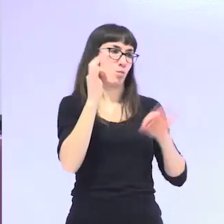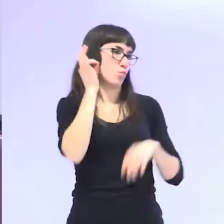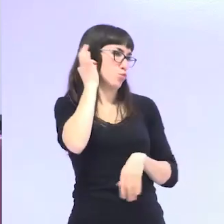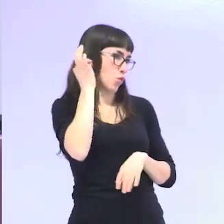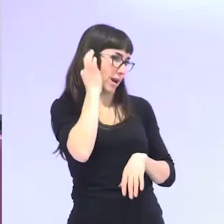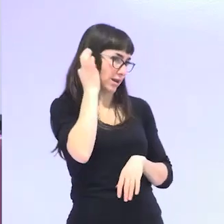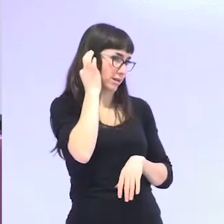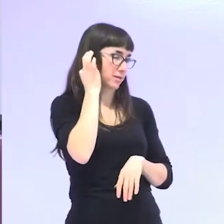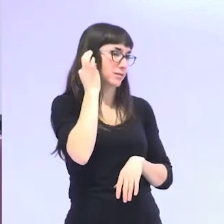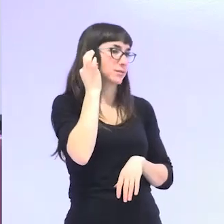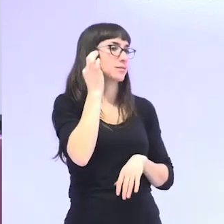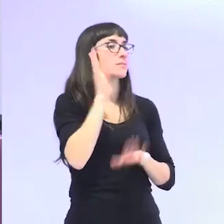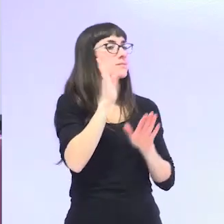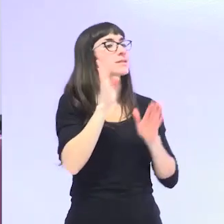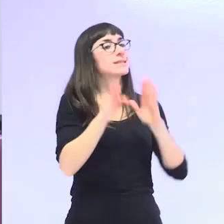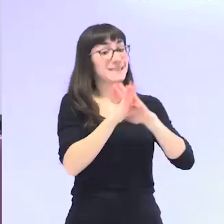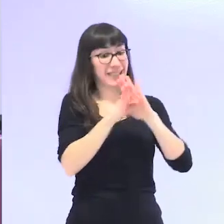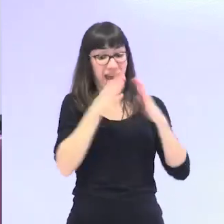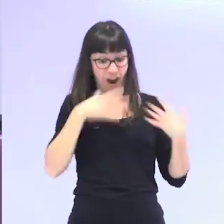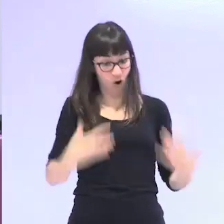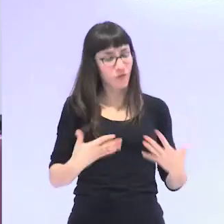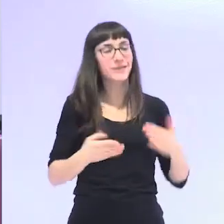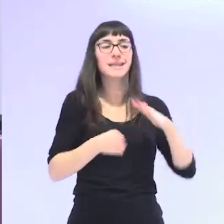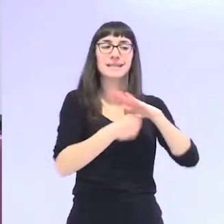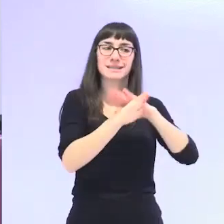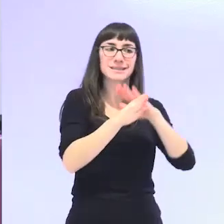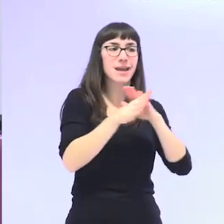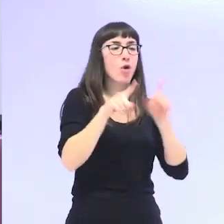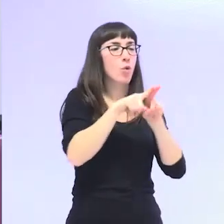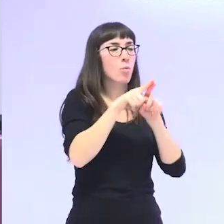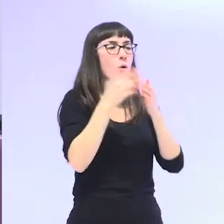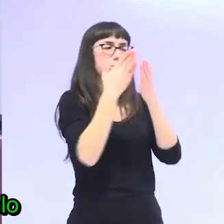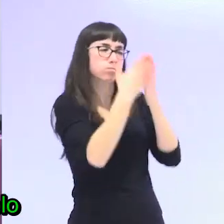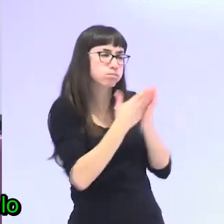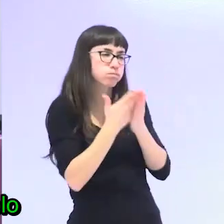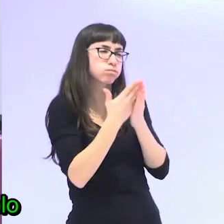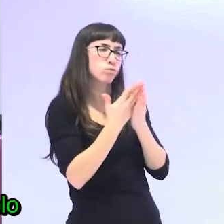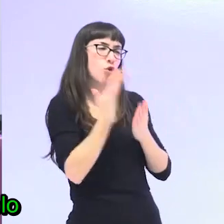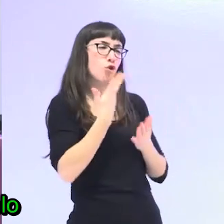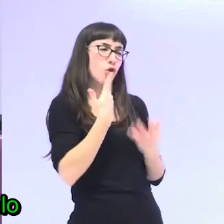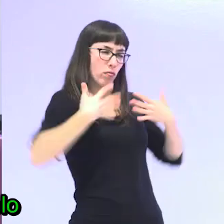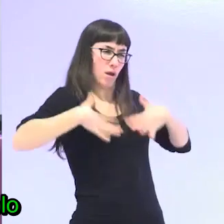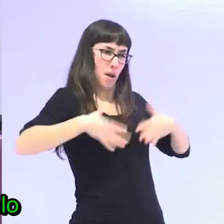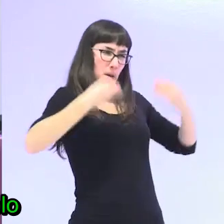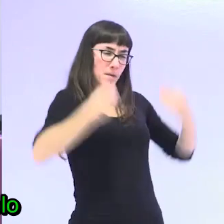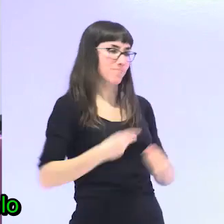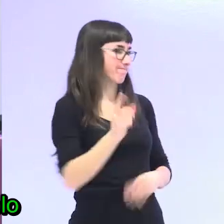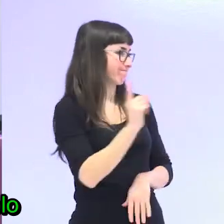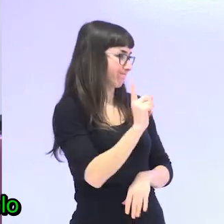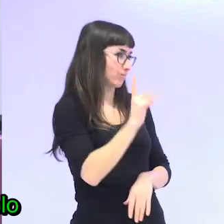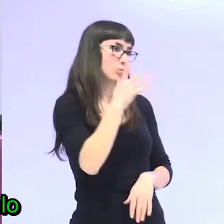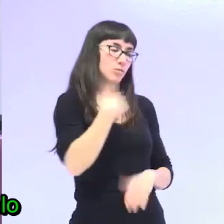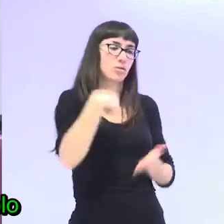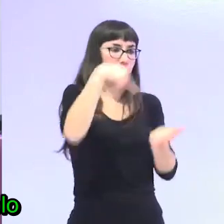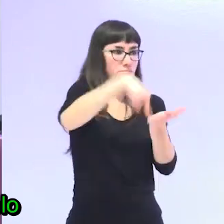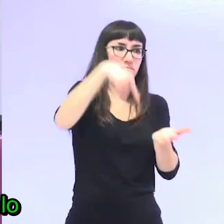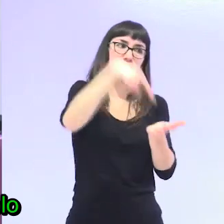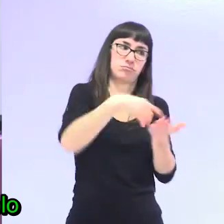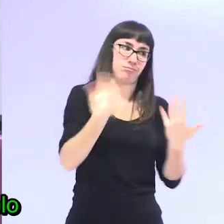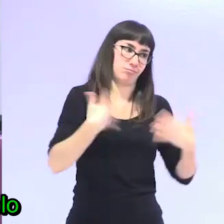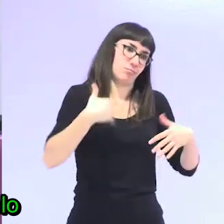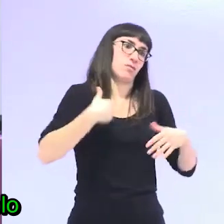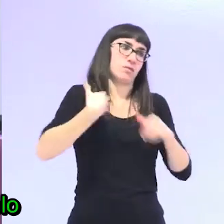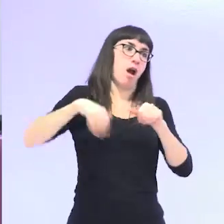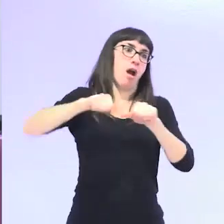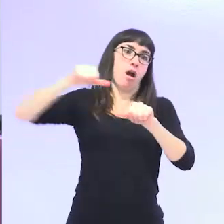mayores sigue siendo todavía a fecha de hoy un ámbito poco estudiado. Y es algo que todavía reclamamos quienes llevamos mucho